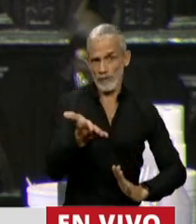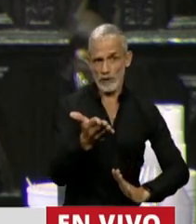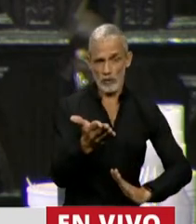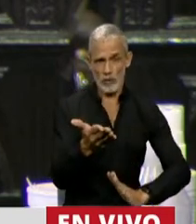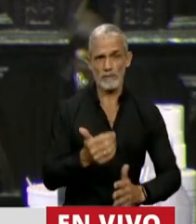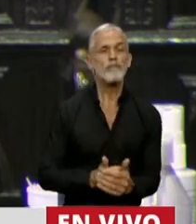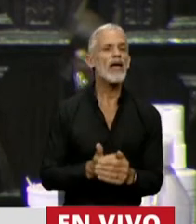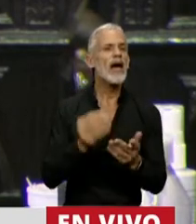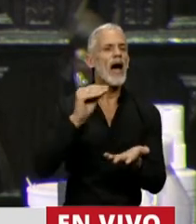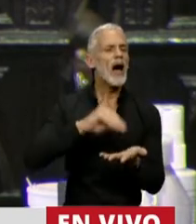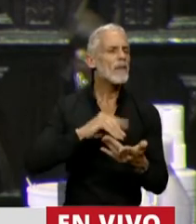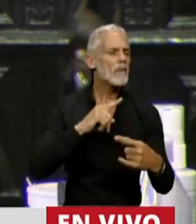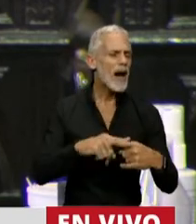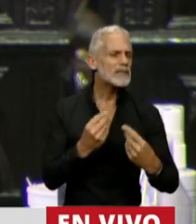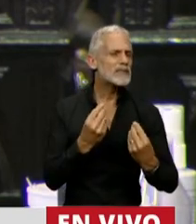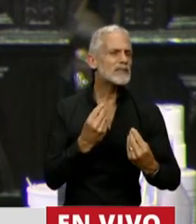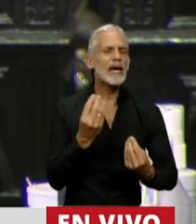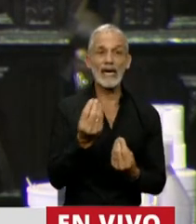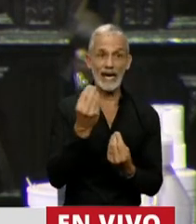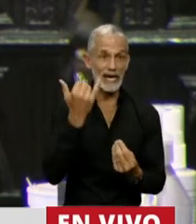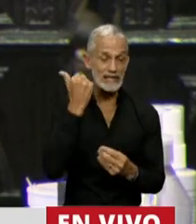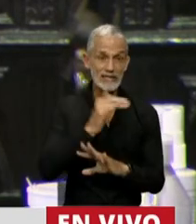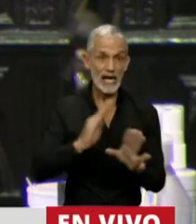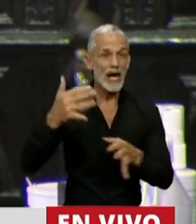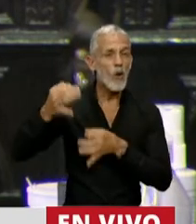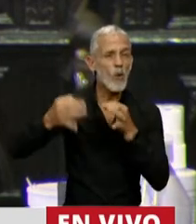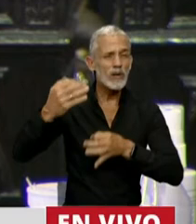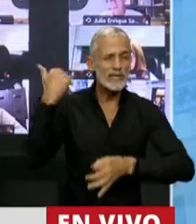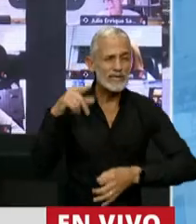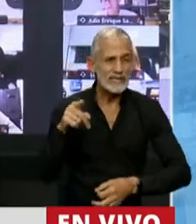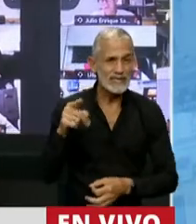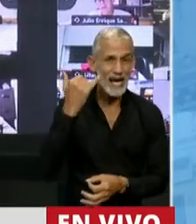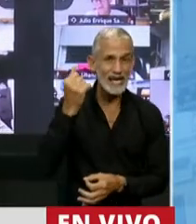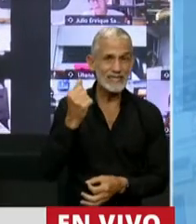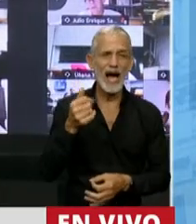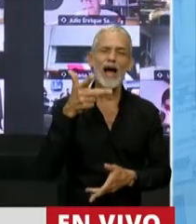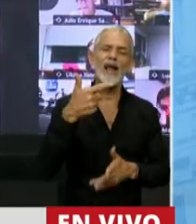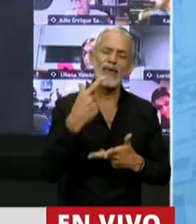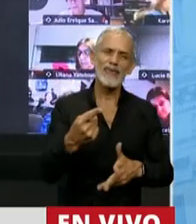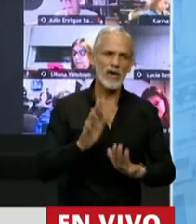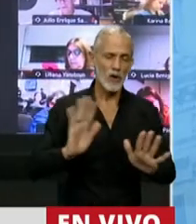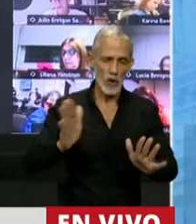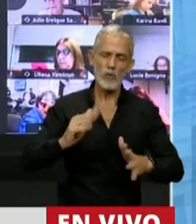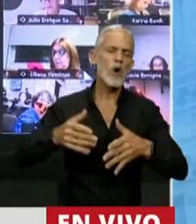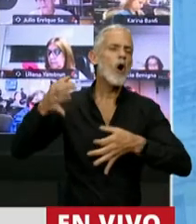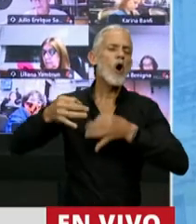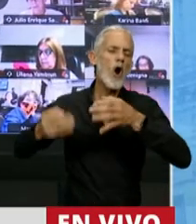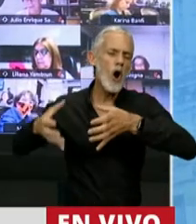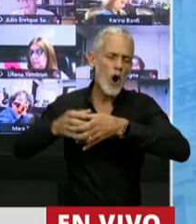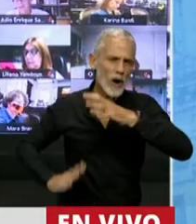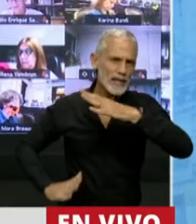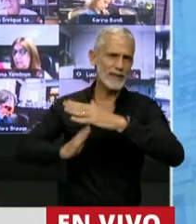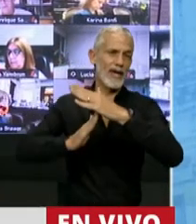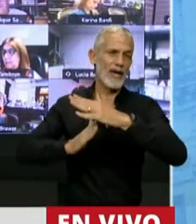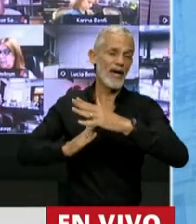Presidente. Y además quiero decirles otra cosa, ya la justicia les dijo, tanto la Corte Suprema